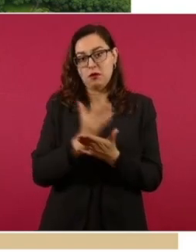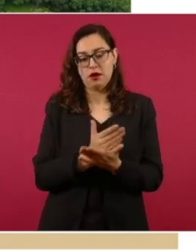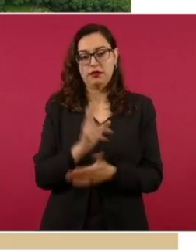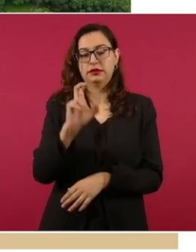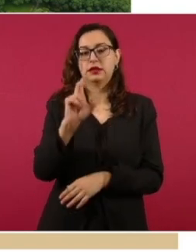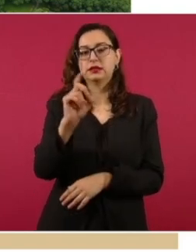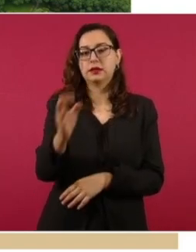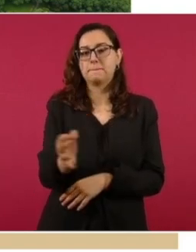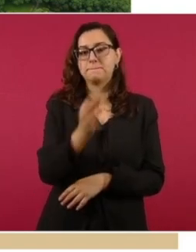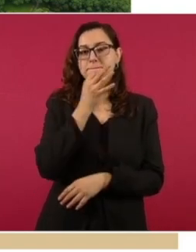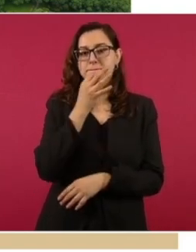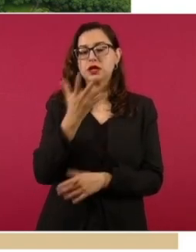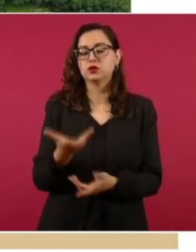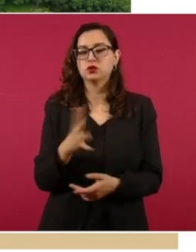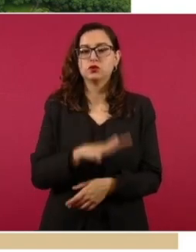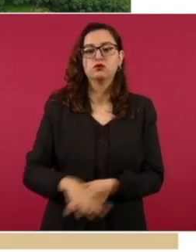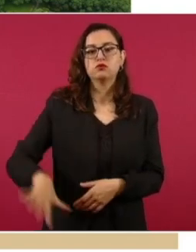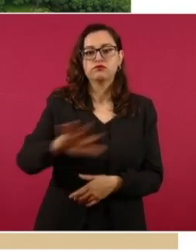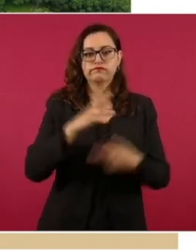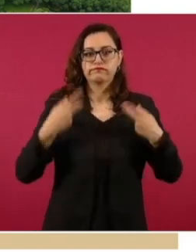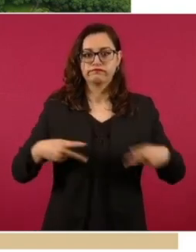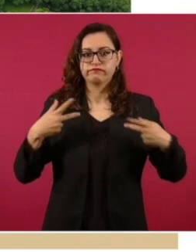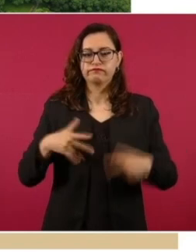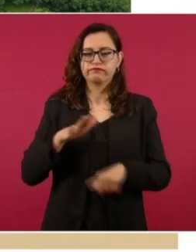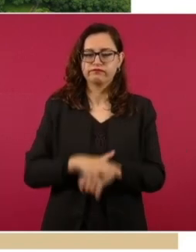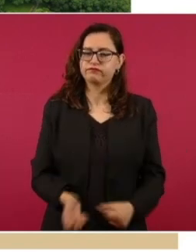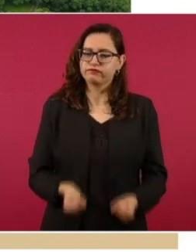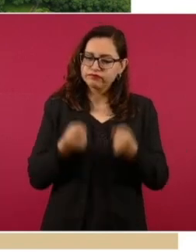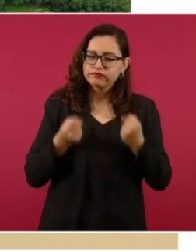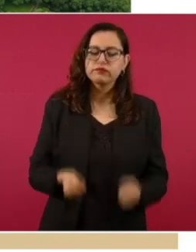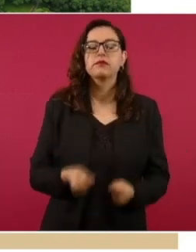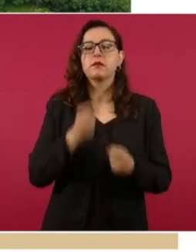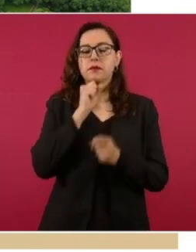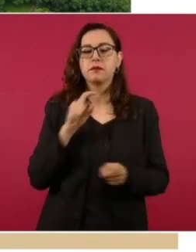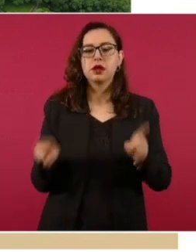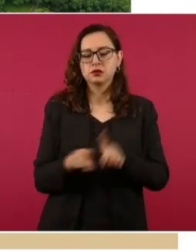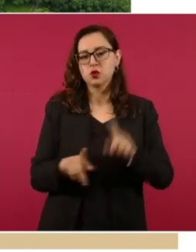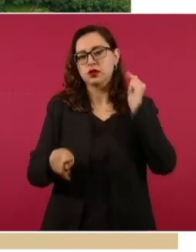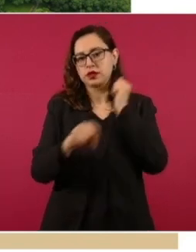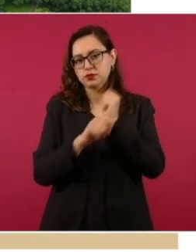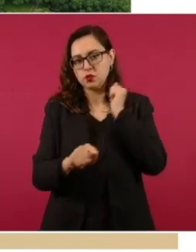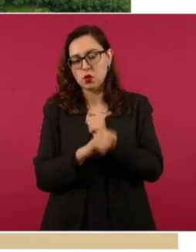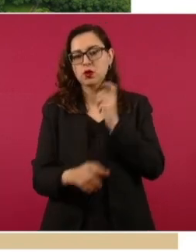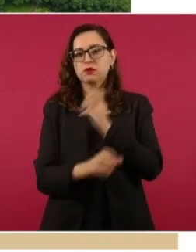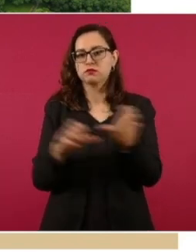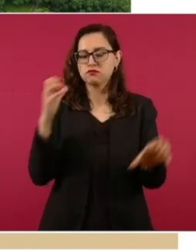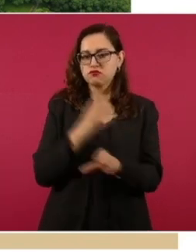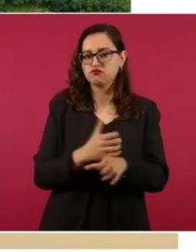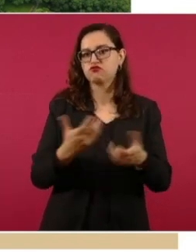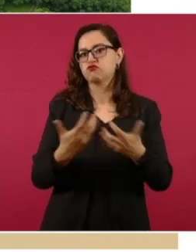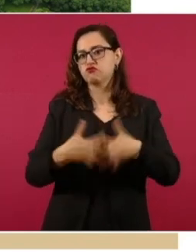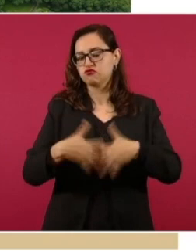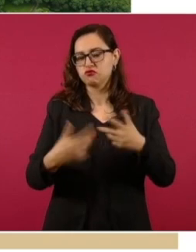continuo, aumentando la seguridad de los usuarios. Facilitaremos el transporte de bienes y productos entre los puertos de Coatzacoalcos y